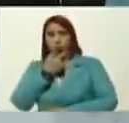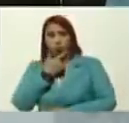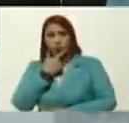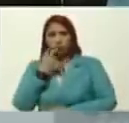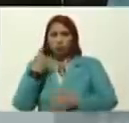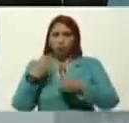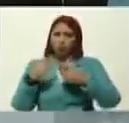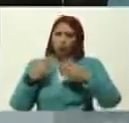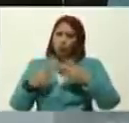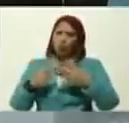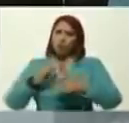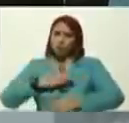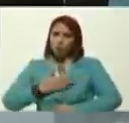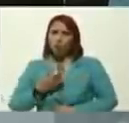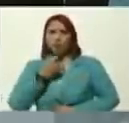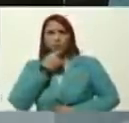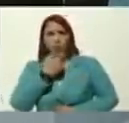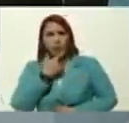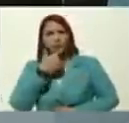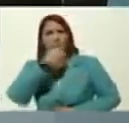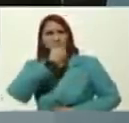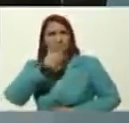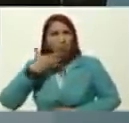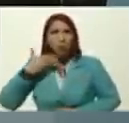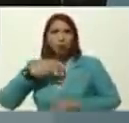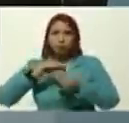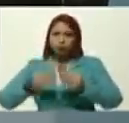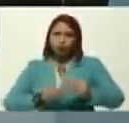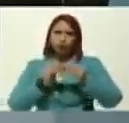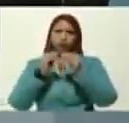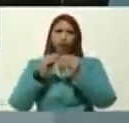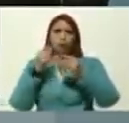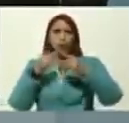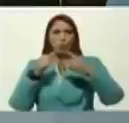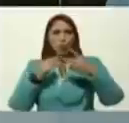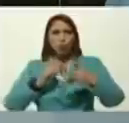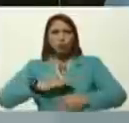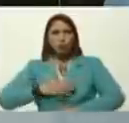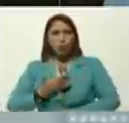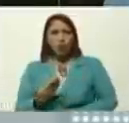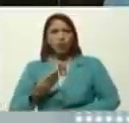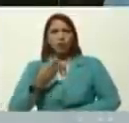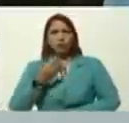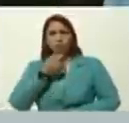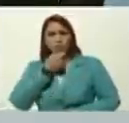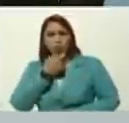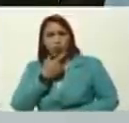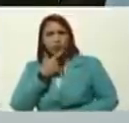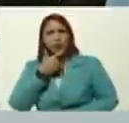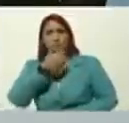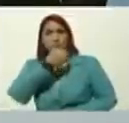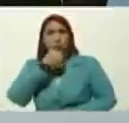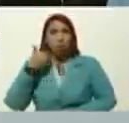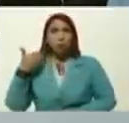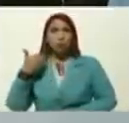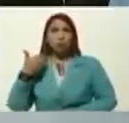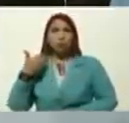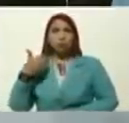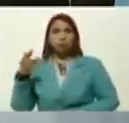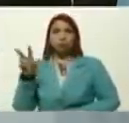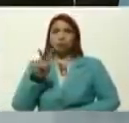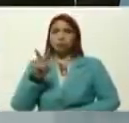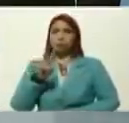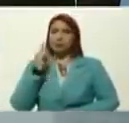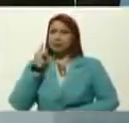cosas pueden estar bonitas, y mejor, las cosas pueden estar bonitas, y mejor, y Venezuela